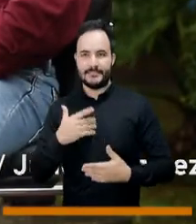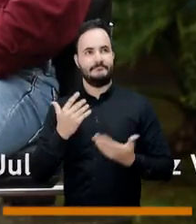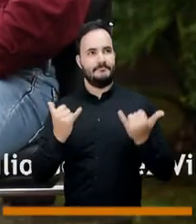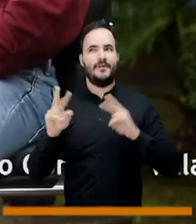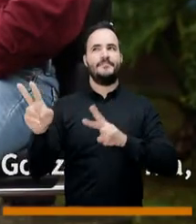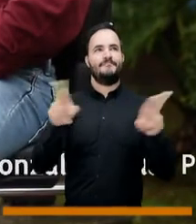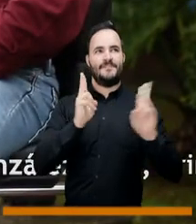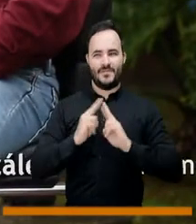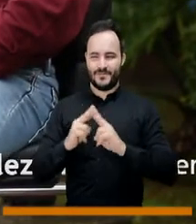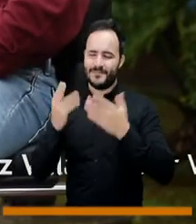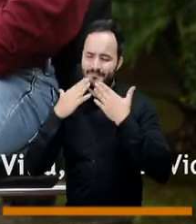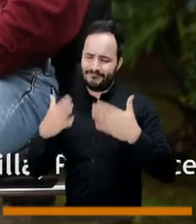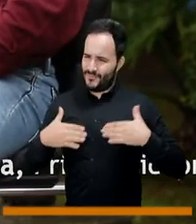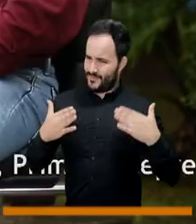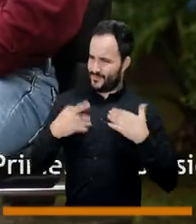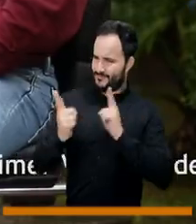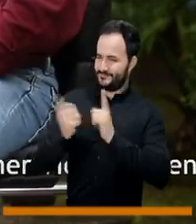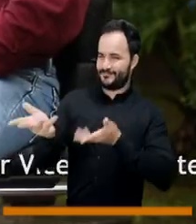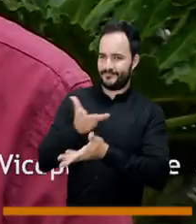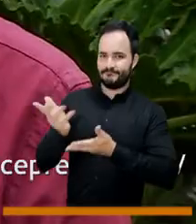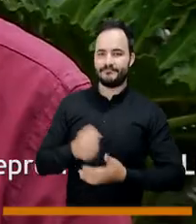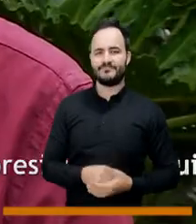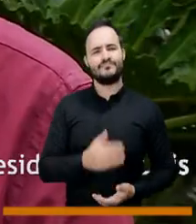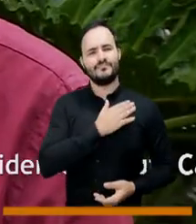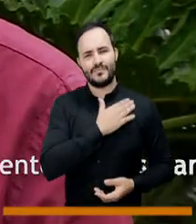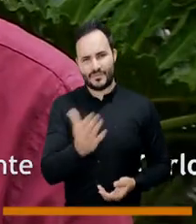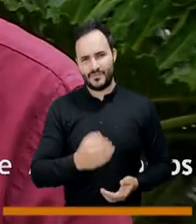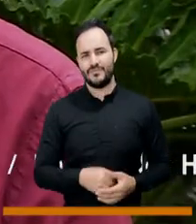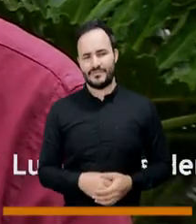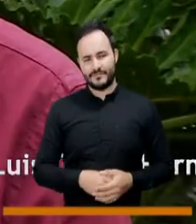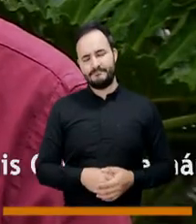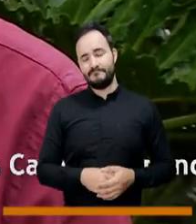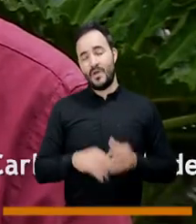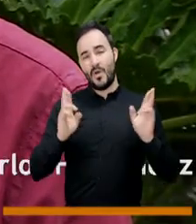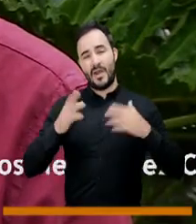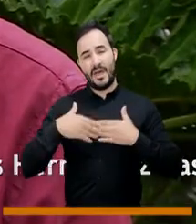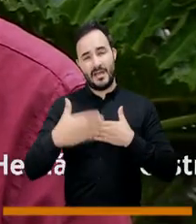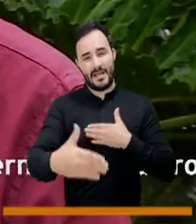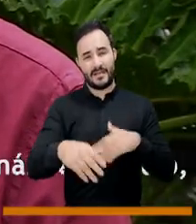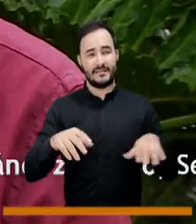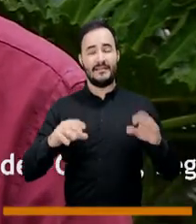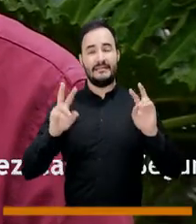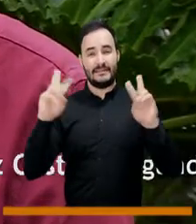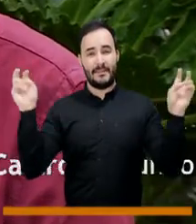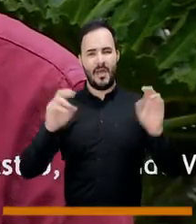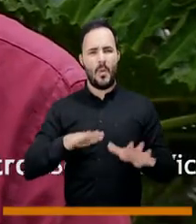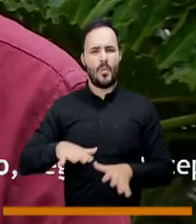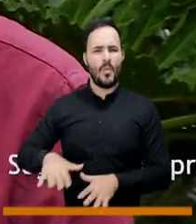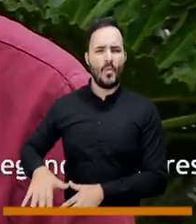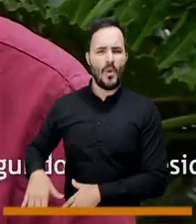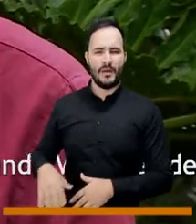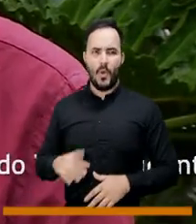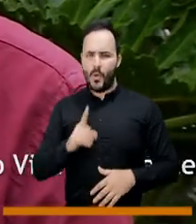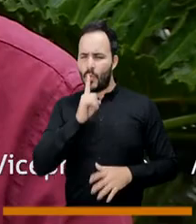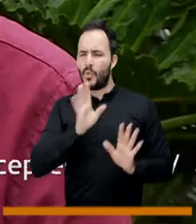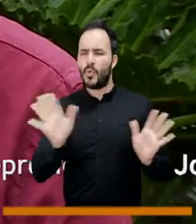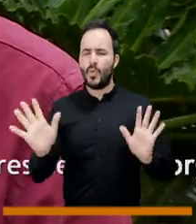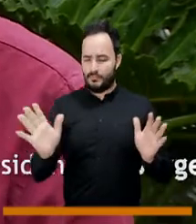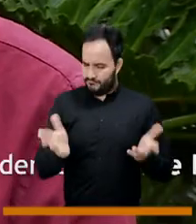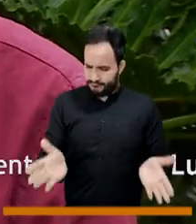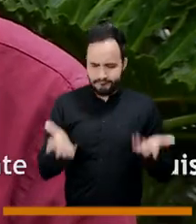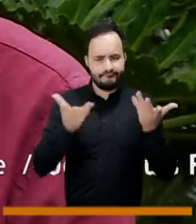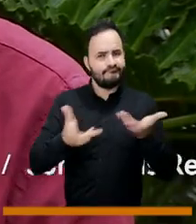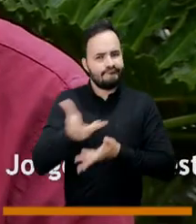materia de salud mental. Y bueno, un placer estar con usted en Defrente a gusto y creo que este tema no puede seguir debajo de las cobijas o